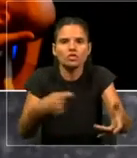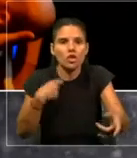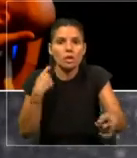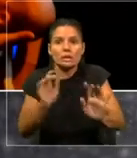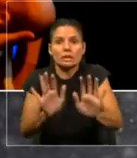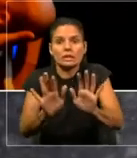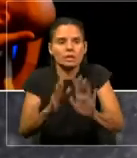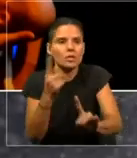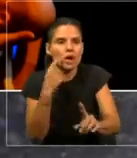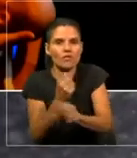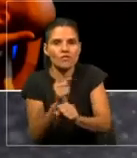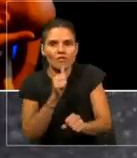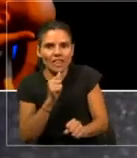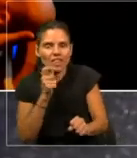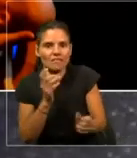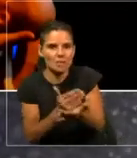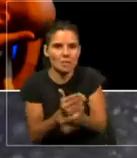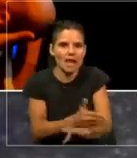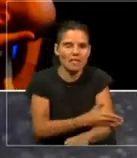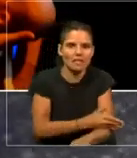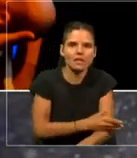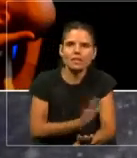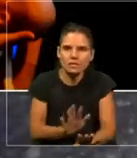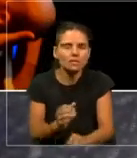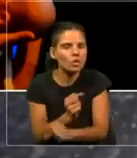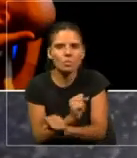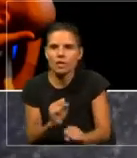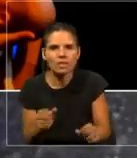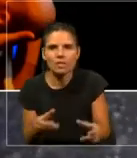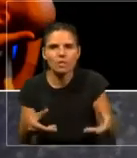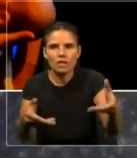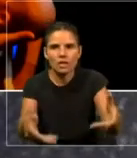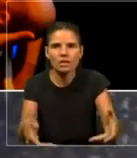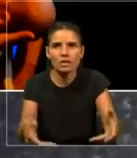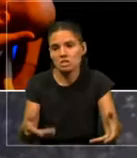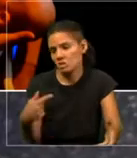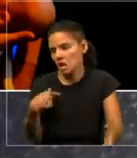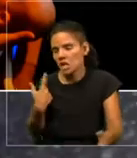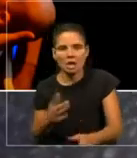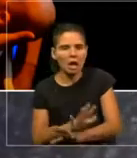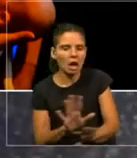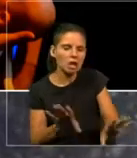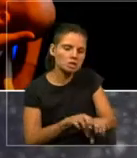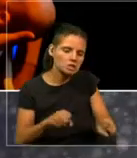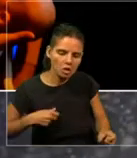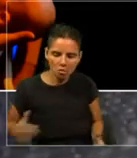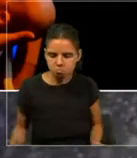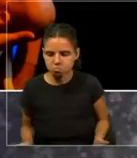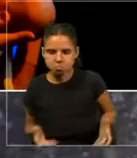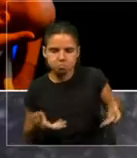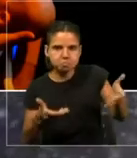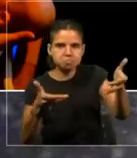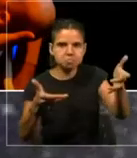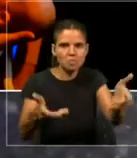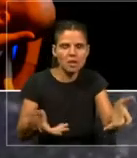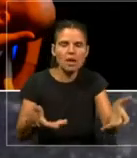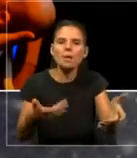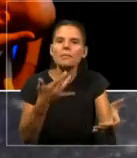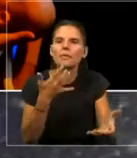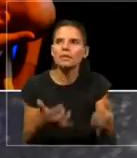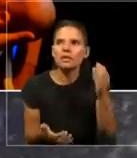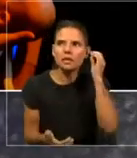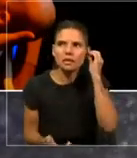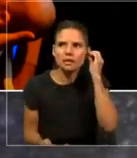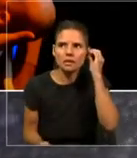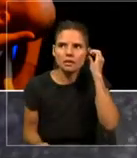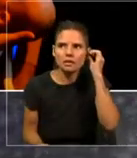recibir el bebé. Dije, no lo podés poner. Y ahí estaba ella ya tratando de poner el bebé, porque obviamente nosotros